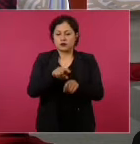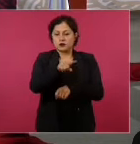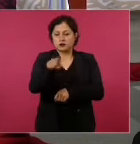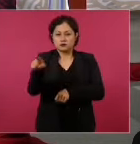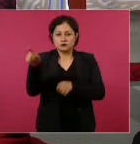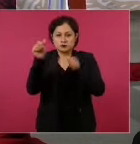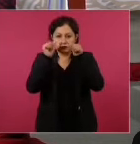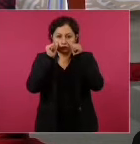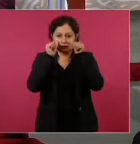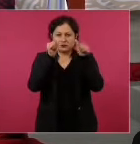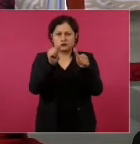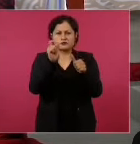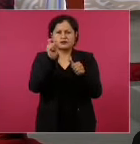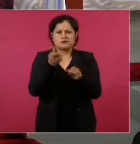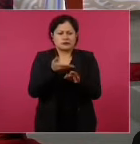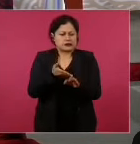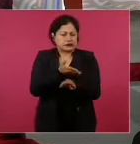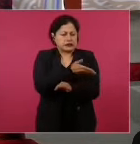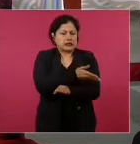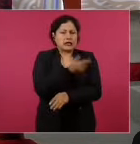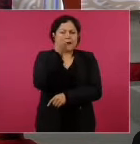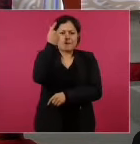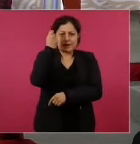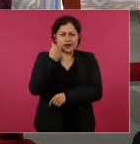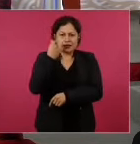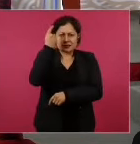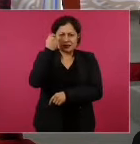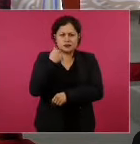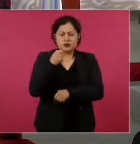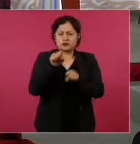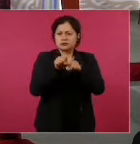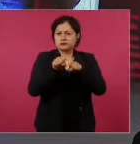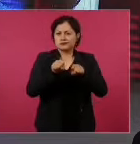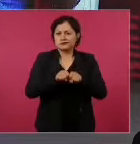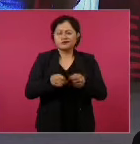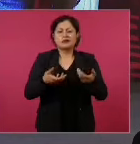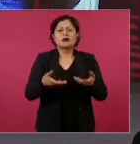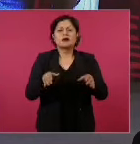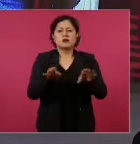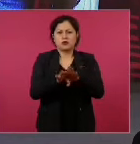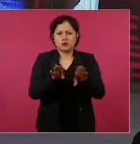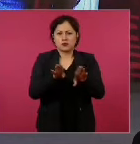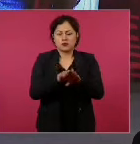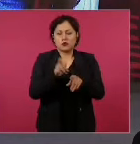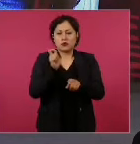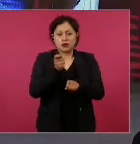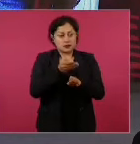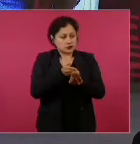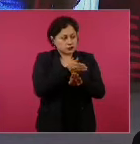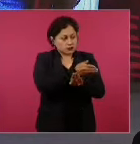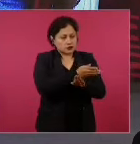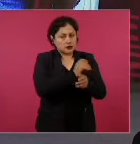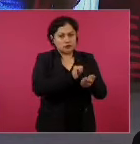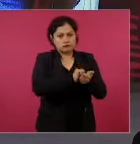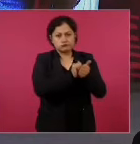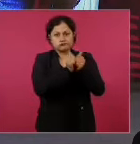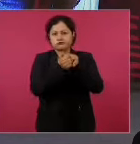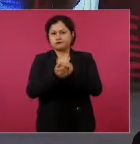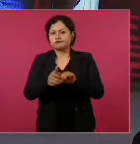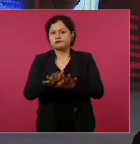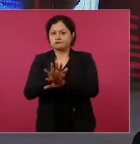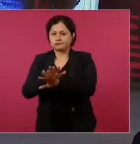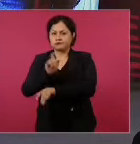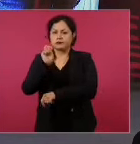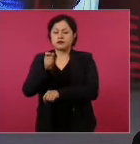pensionario que teníamos y cómo hemos venido reformando este modelo. Antes de 1997